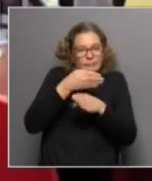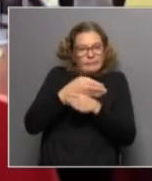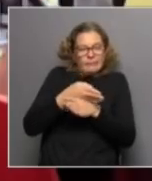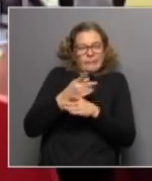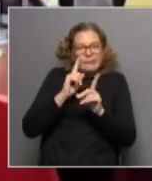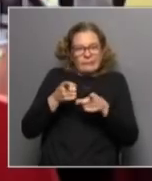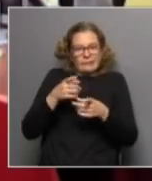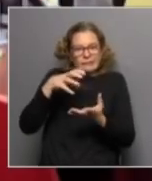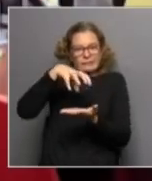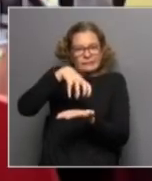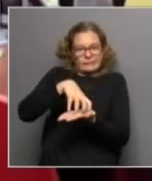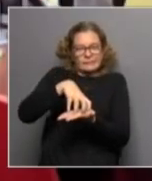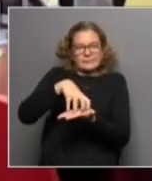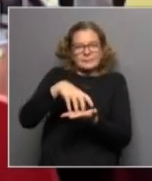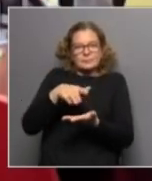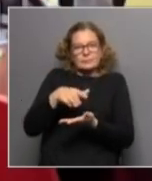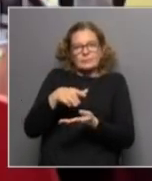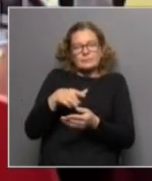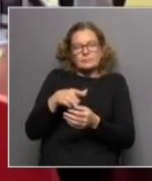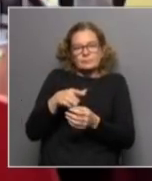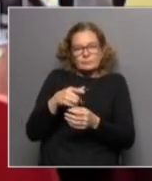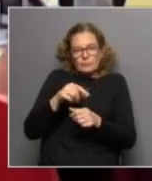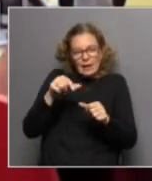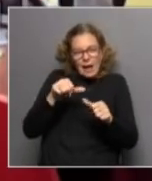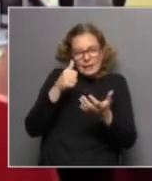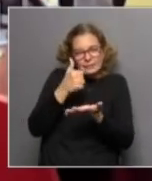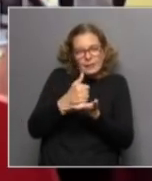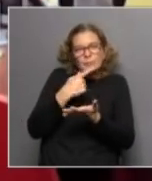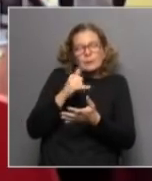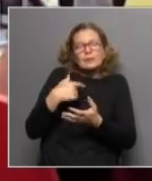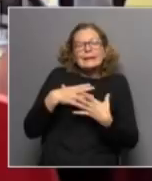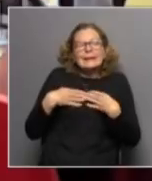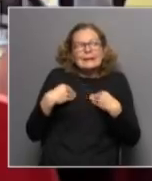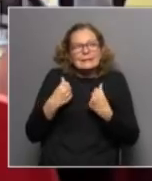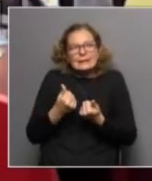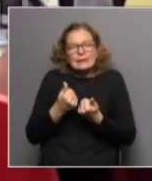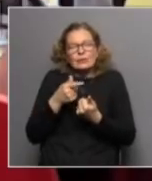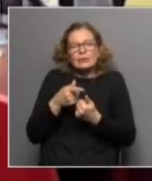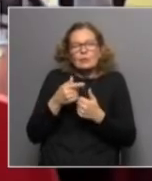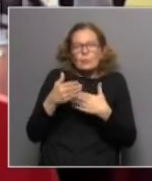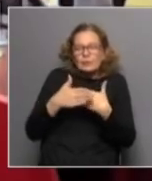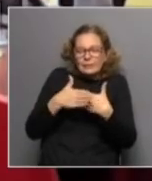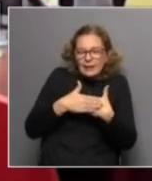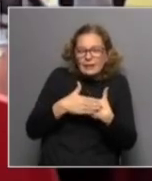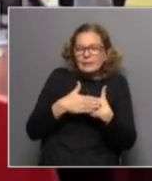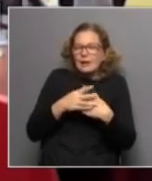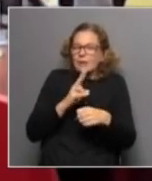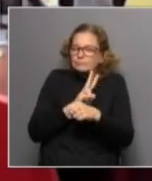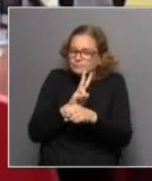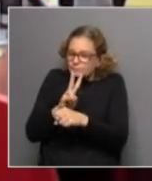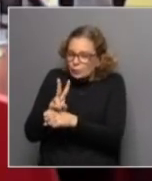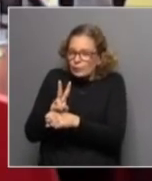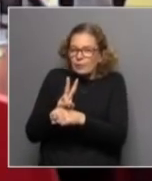también como en los territorios con los cuales ellos transitan. En ese sentido la cercanía y la proximidad